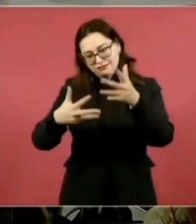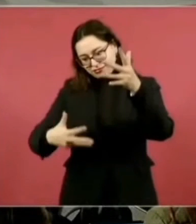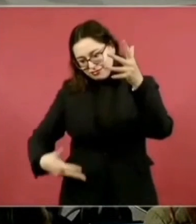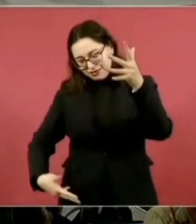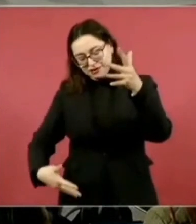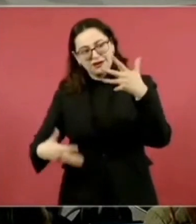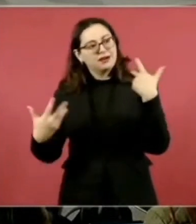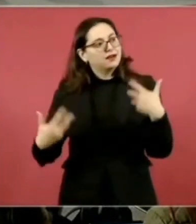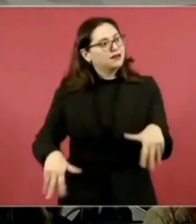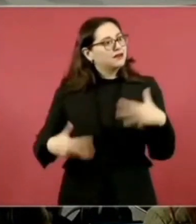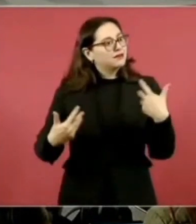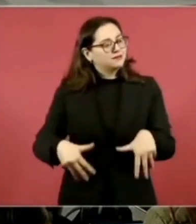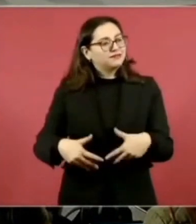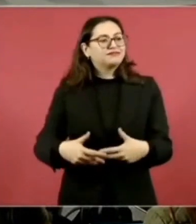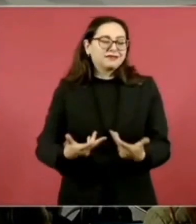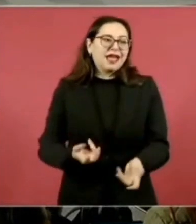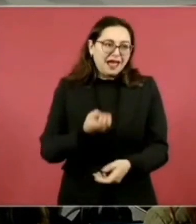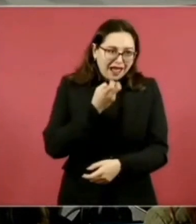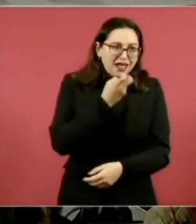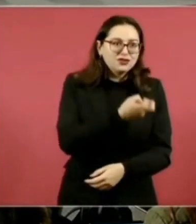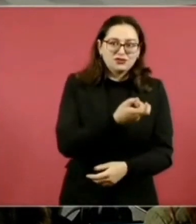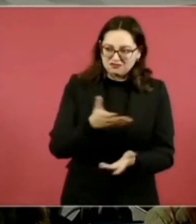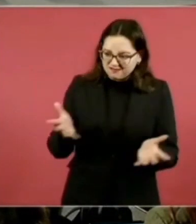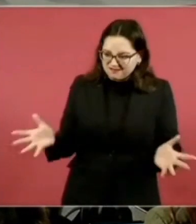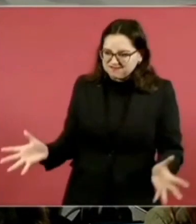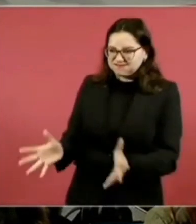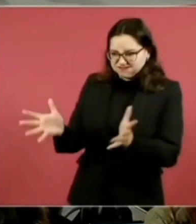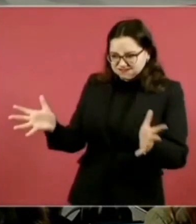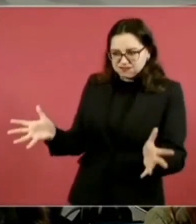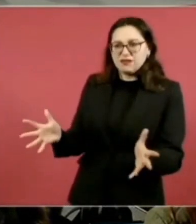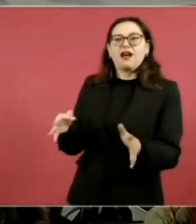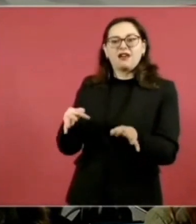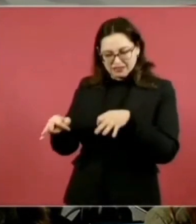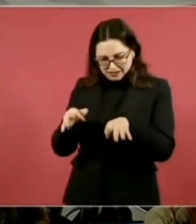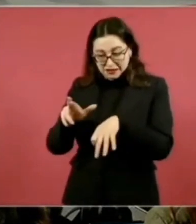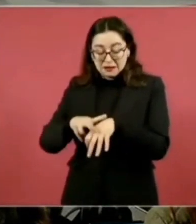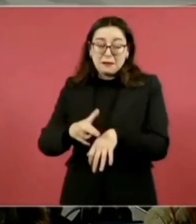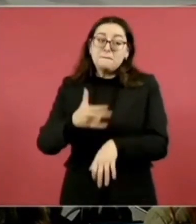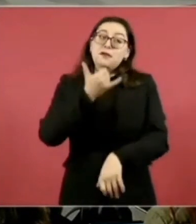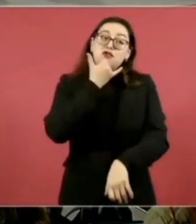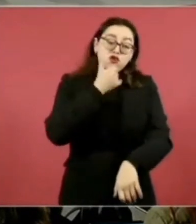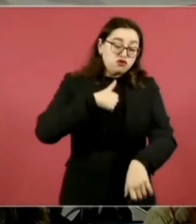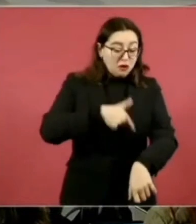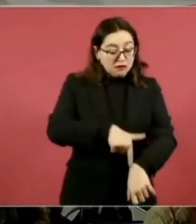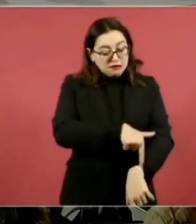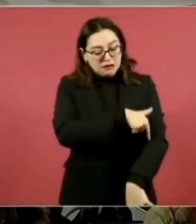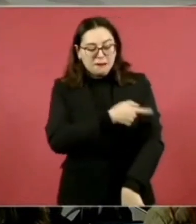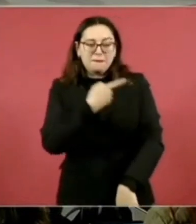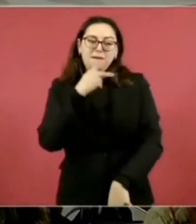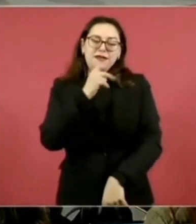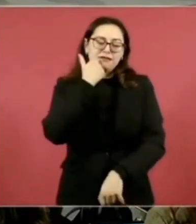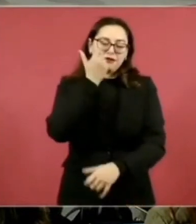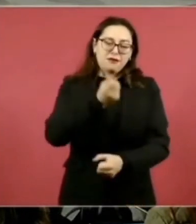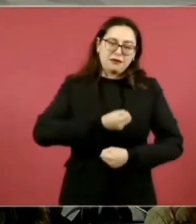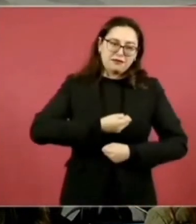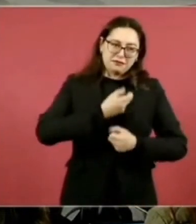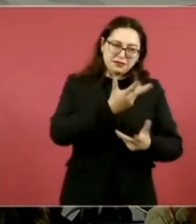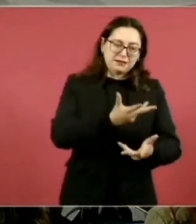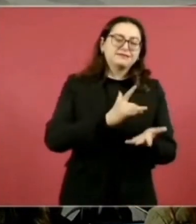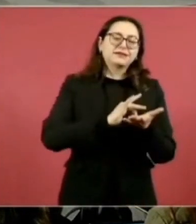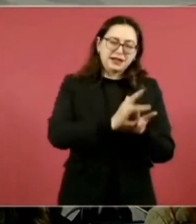una disculpa por haberme extendido, pero tenemos mucho que decir los trabajadores. Muchas gracias, señor. Muchas gracias.